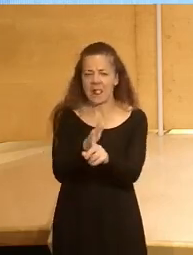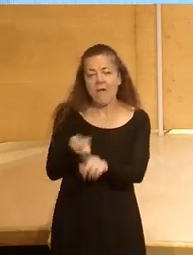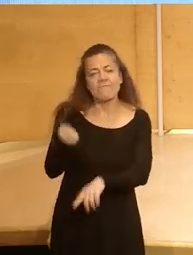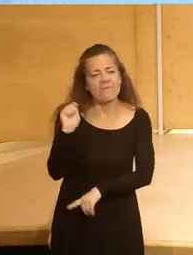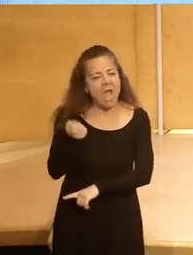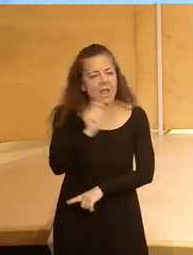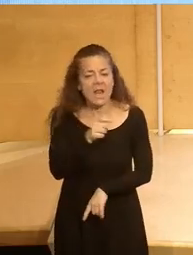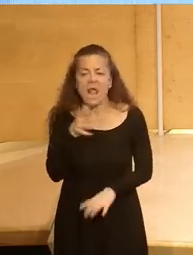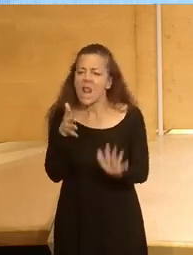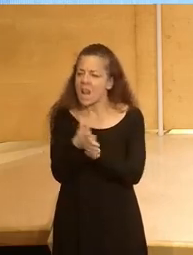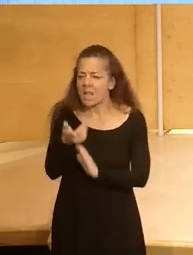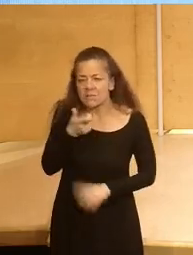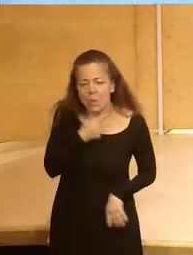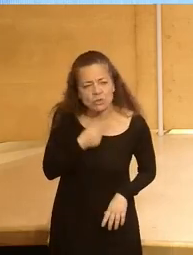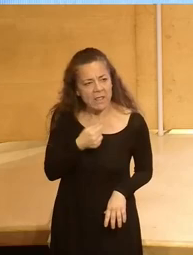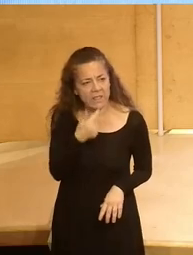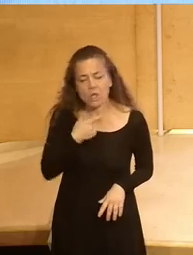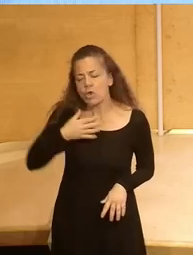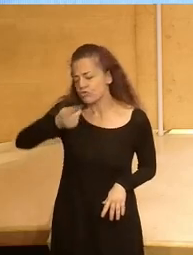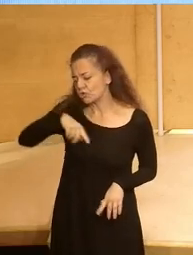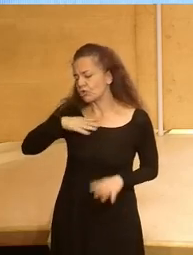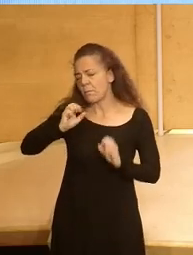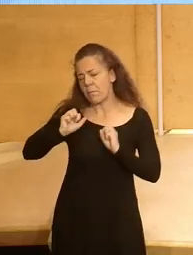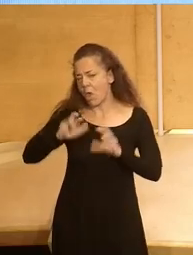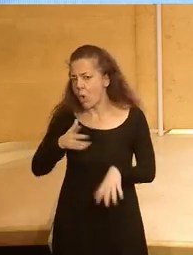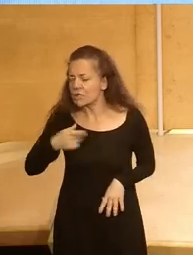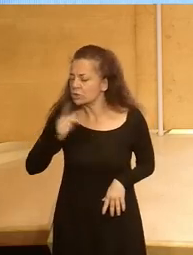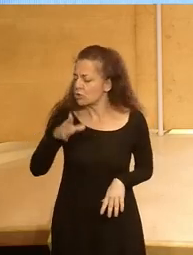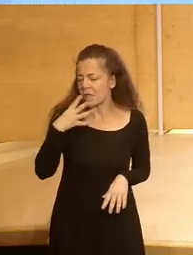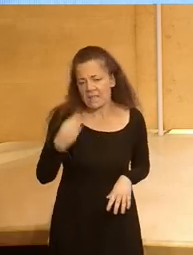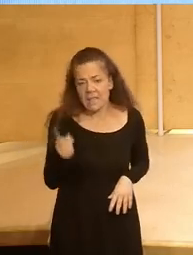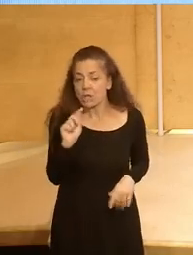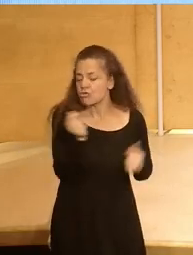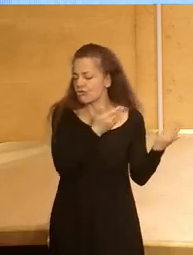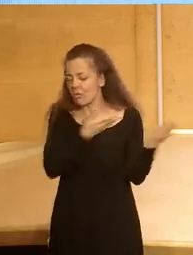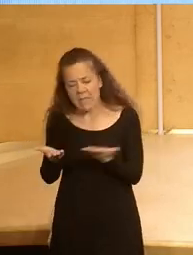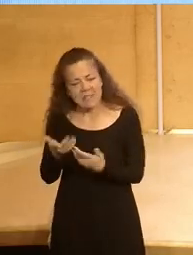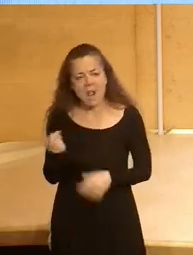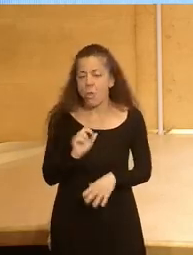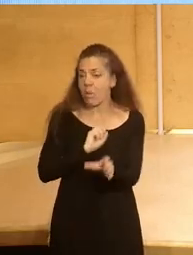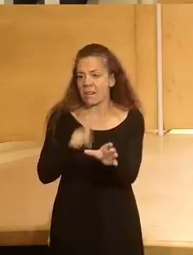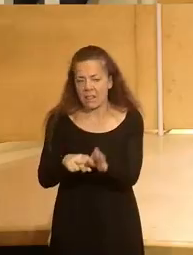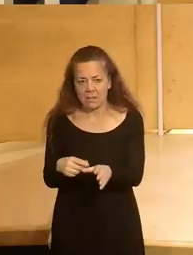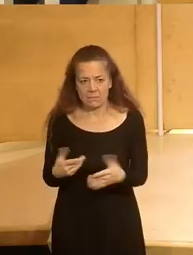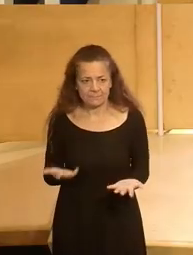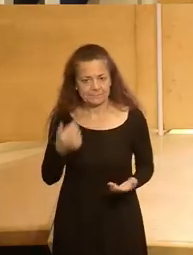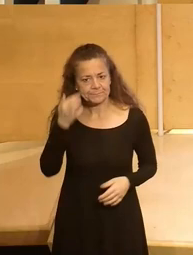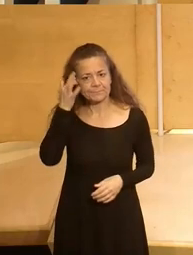encanta estar diciendo todo el rato somos los últimos somos los peores no nos entienden no nos invitan a tal cosa porque claro